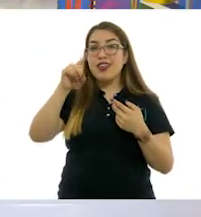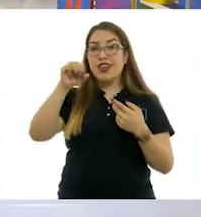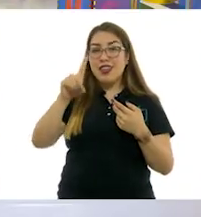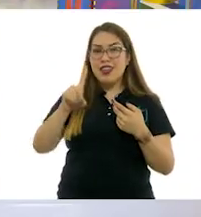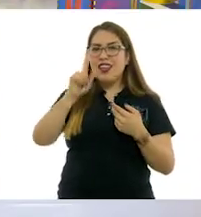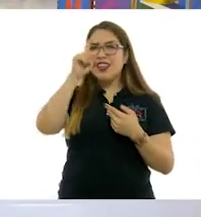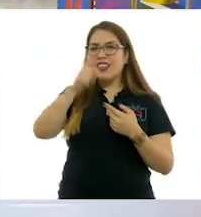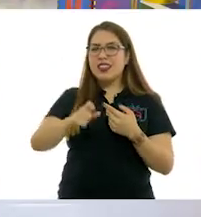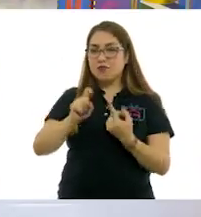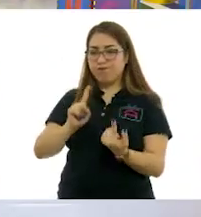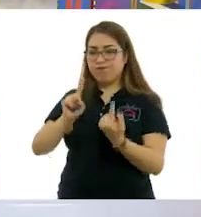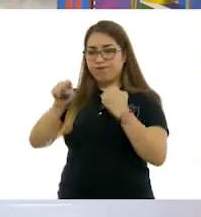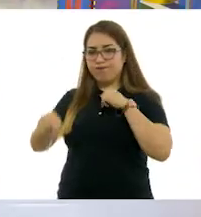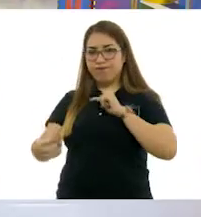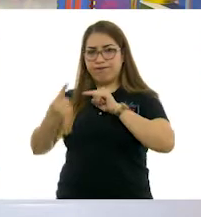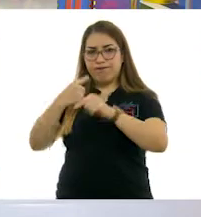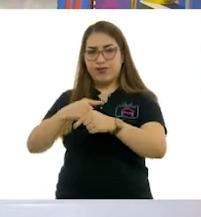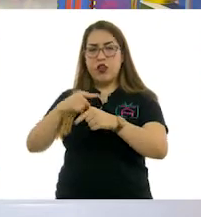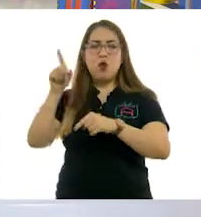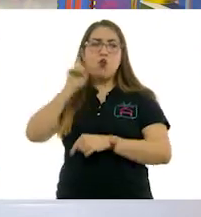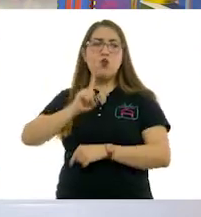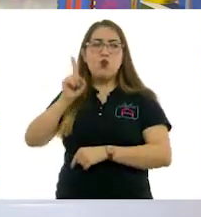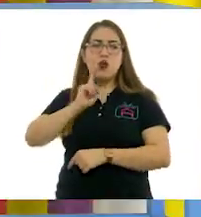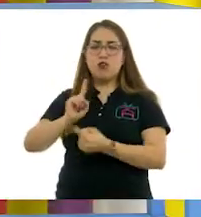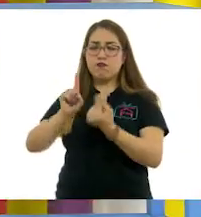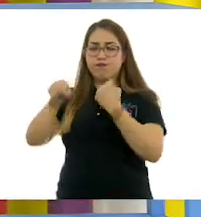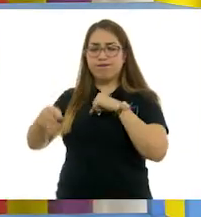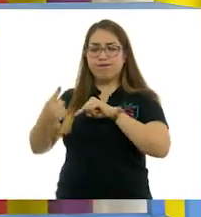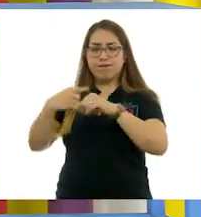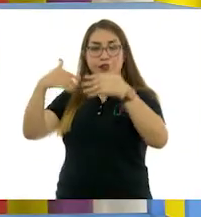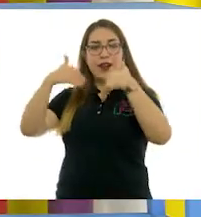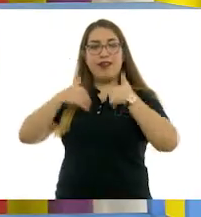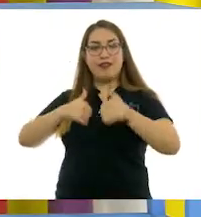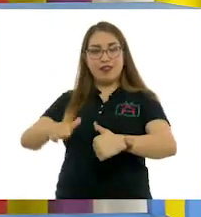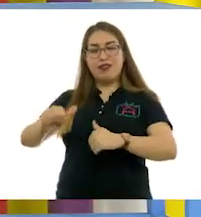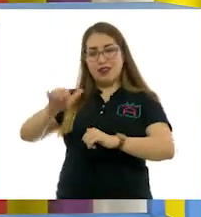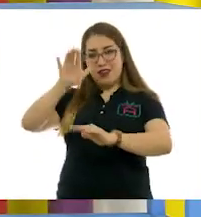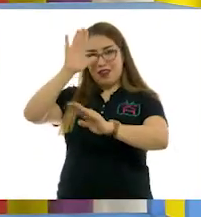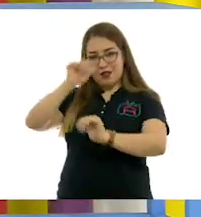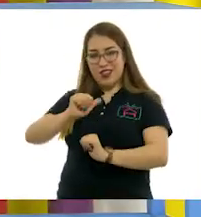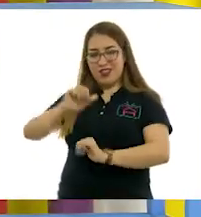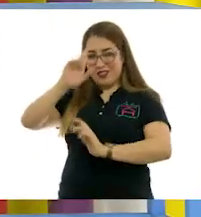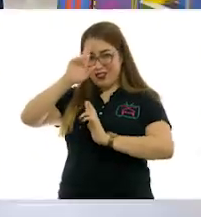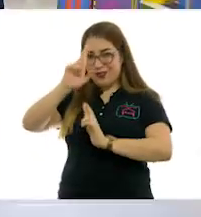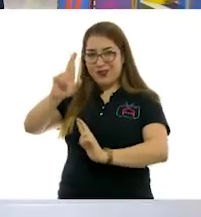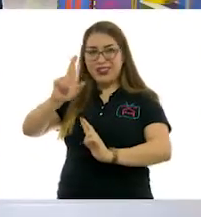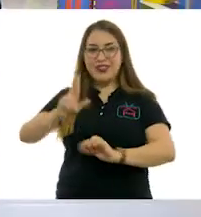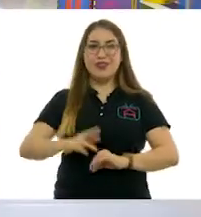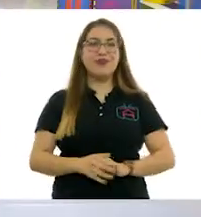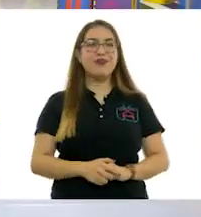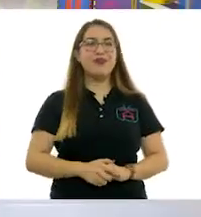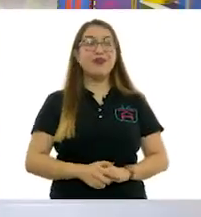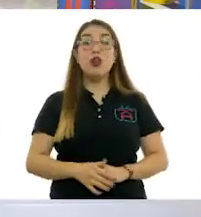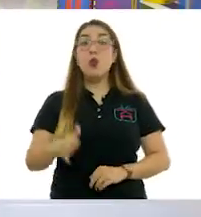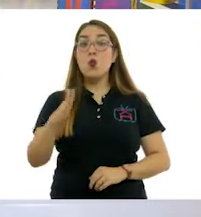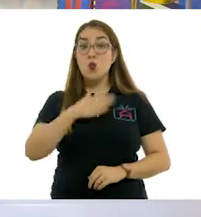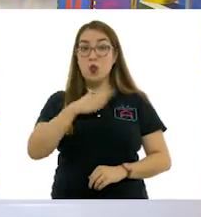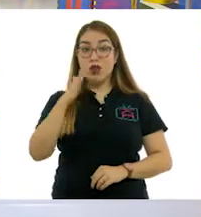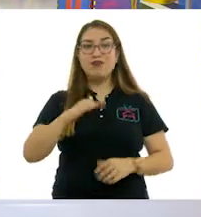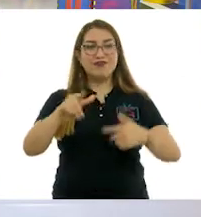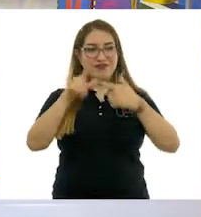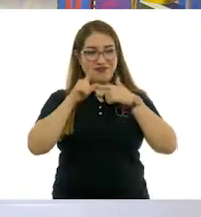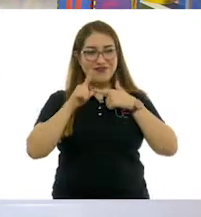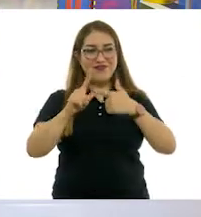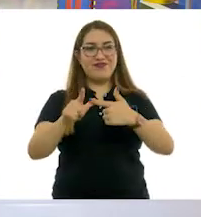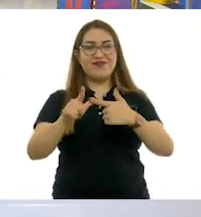bien en común. Bueno, lo voy a anotar de este lado para que lo tengamos bien en cuenta, niños y niñas. Y bueno, y vamos a continuar, ahora